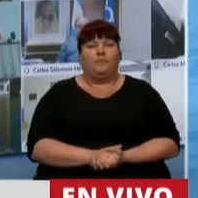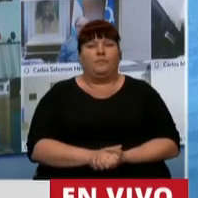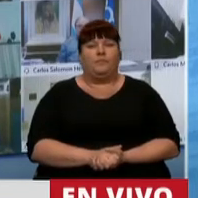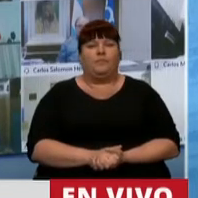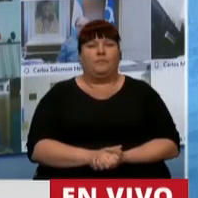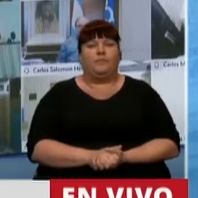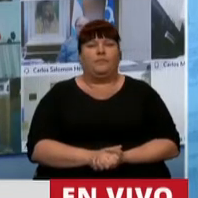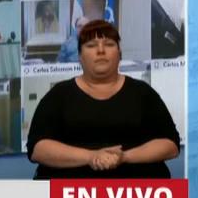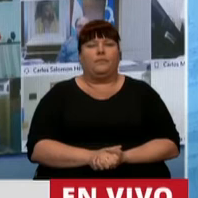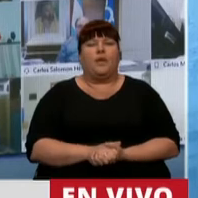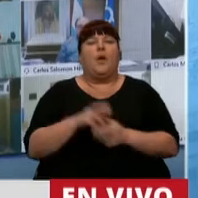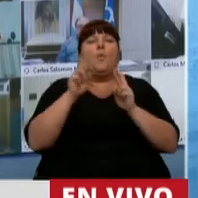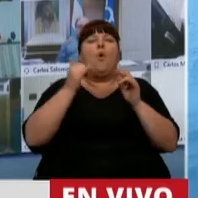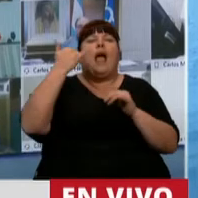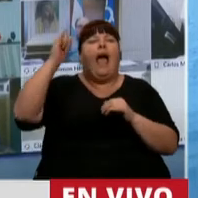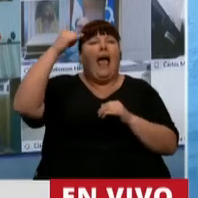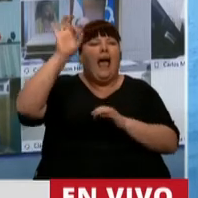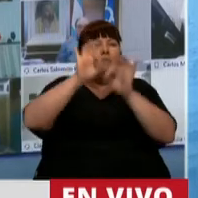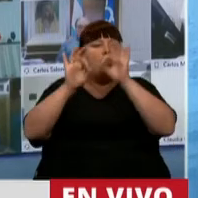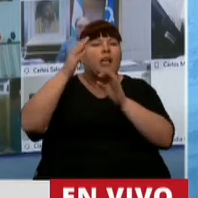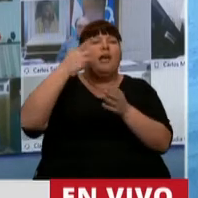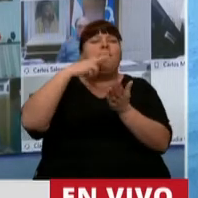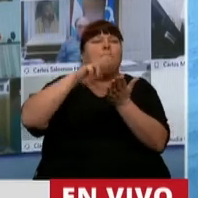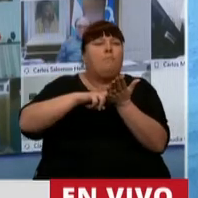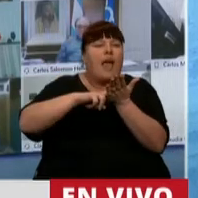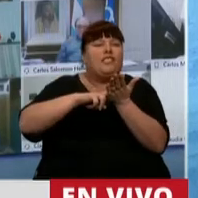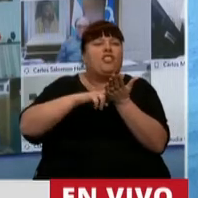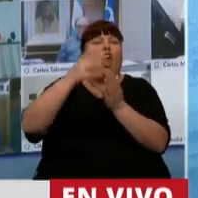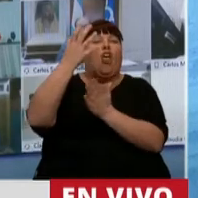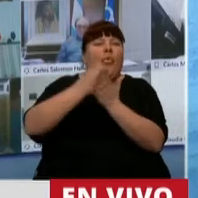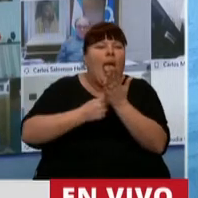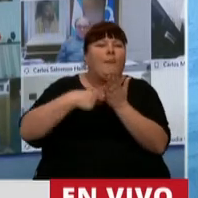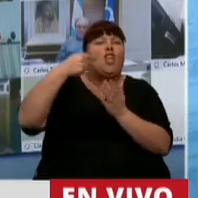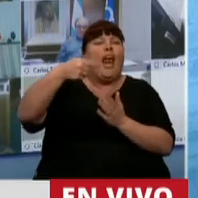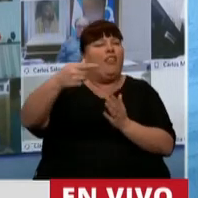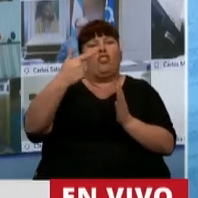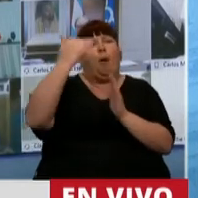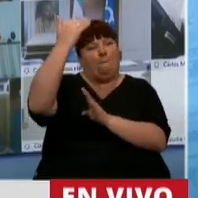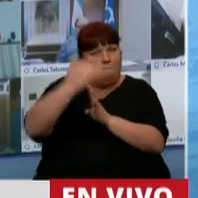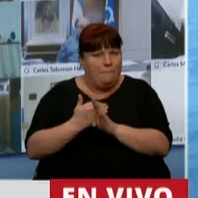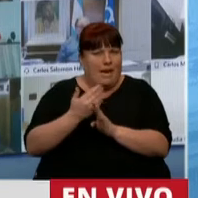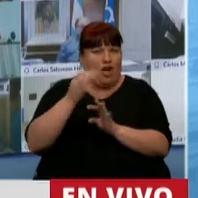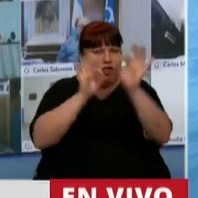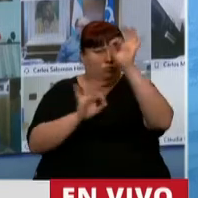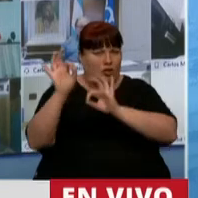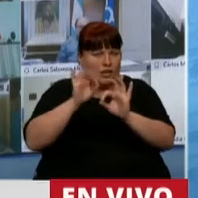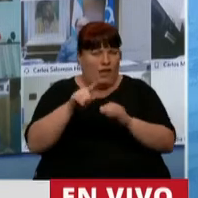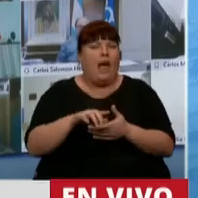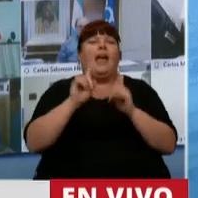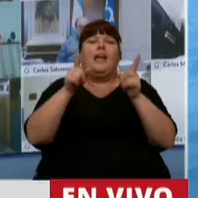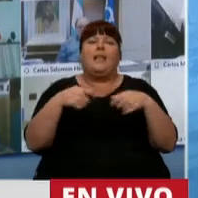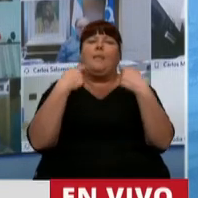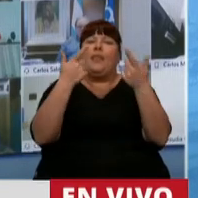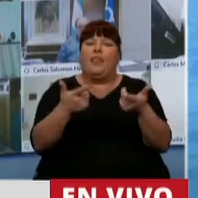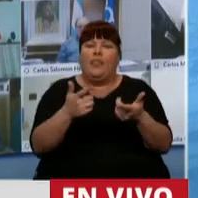La reducción de alícuotas del impuesto a los débitos y a los créditos. Se ofrece también